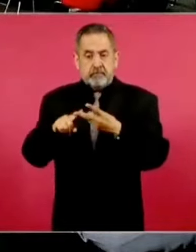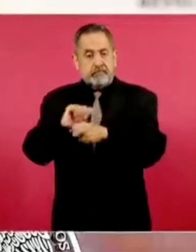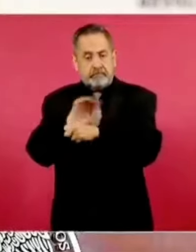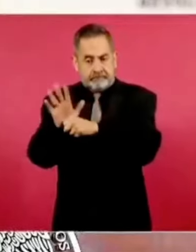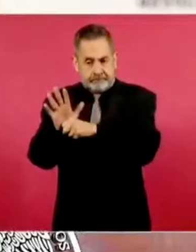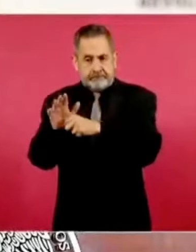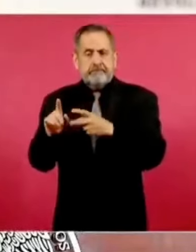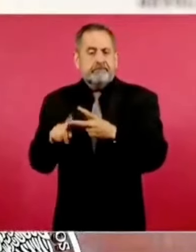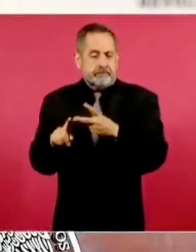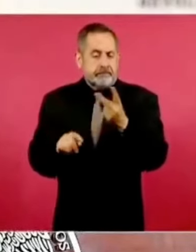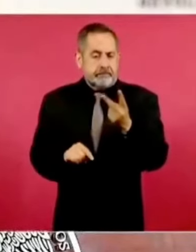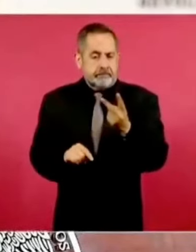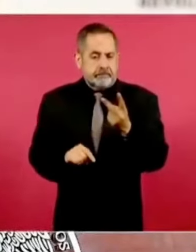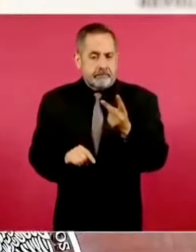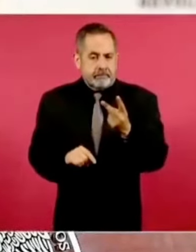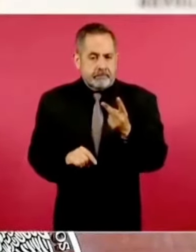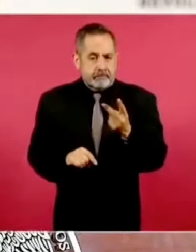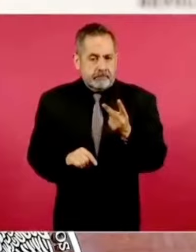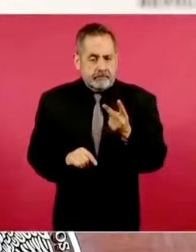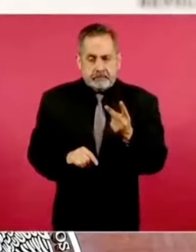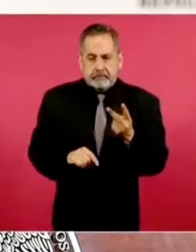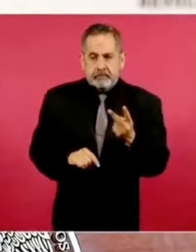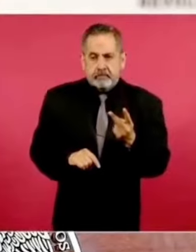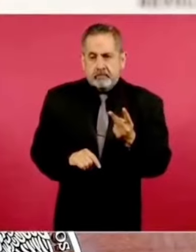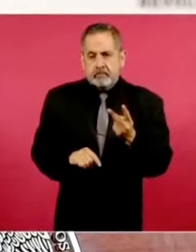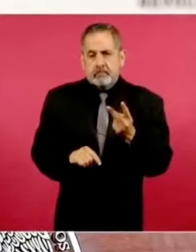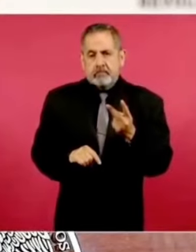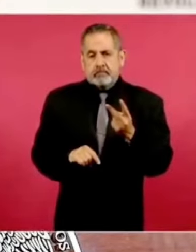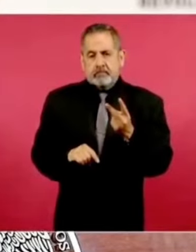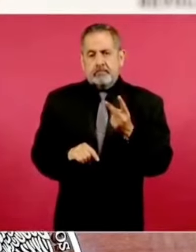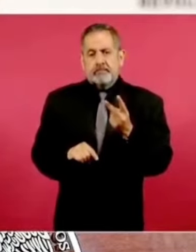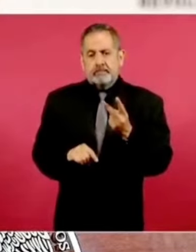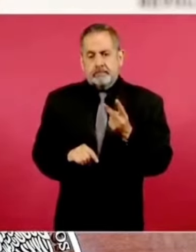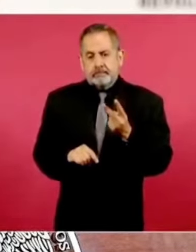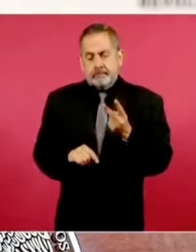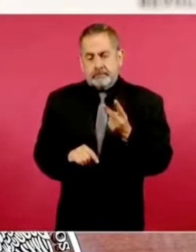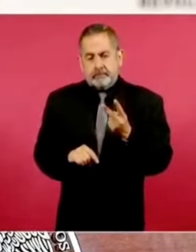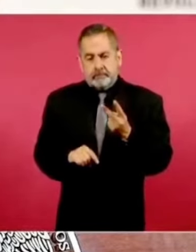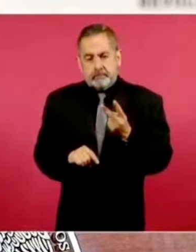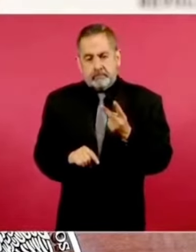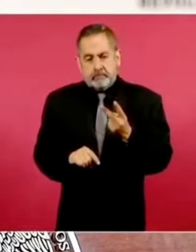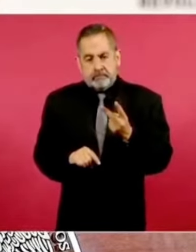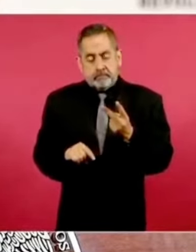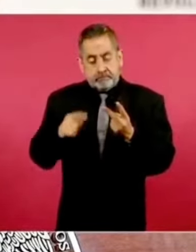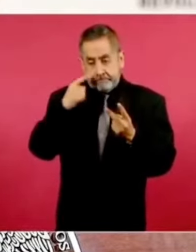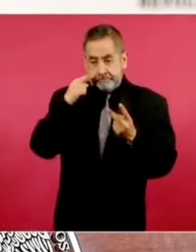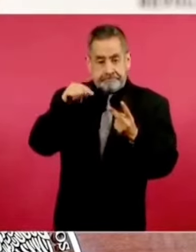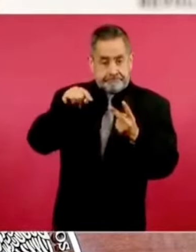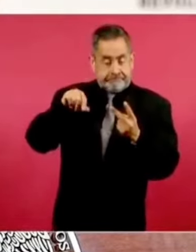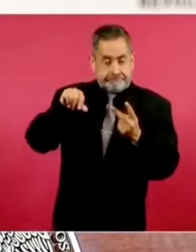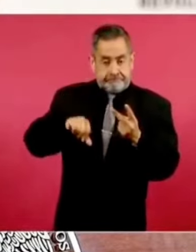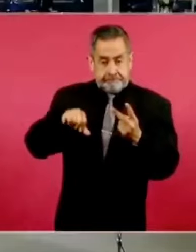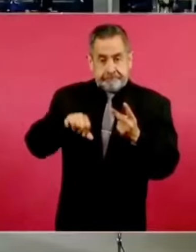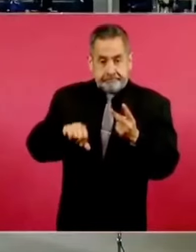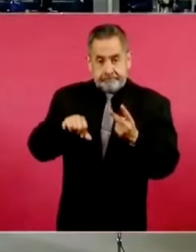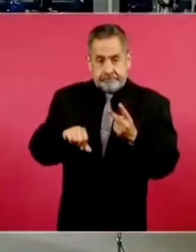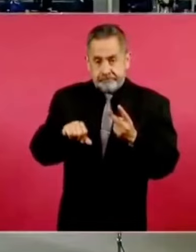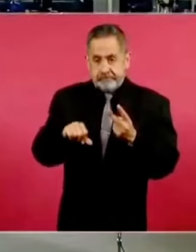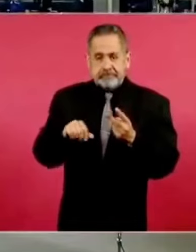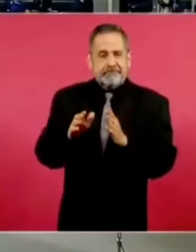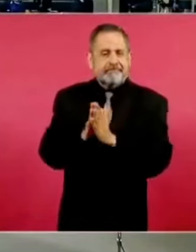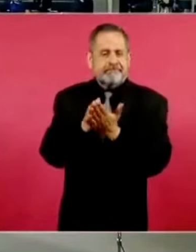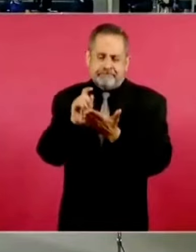ven cómo uno de cada tres artículos en la actualidad sobre la salud